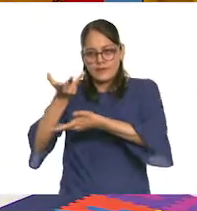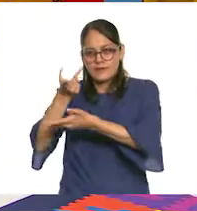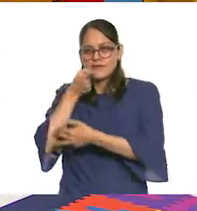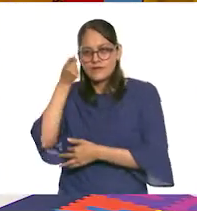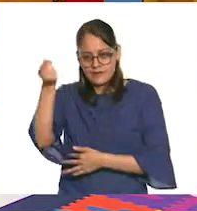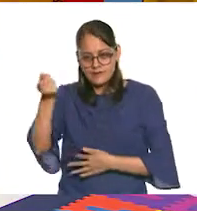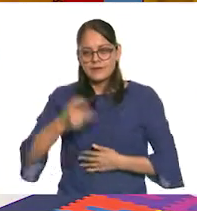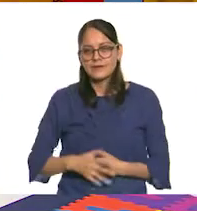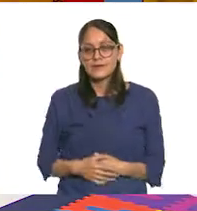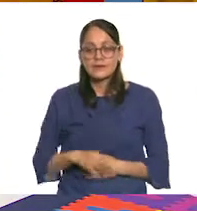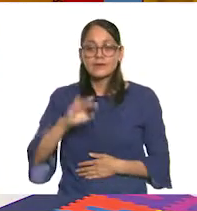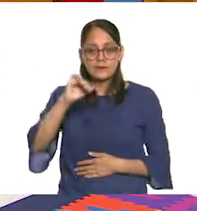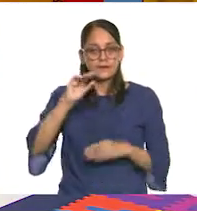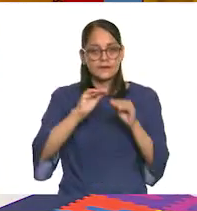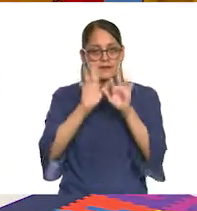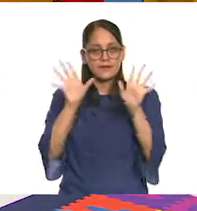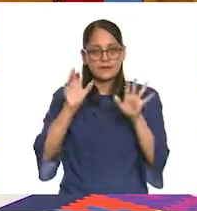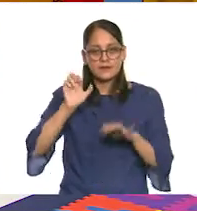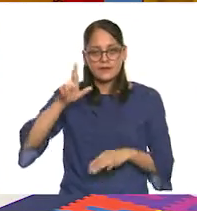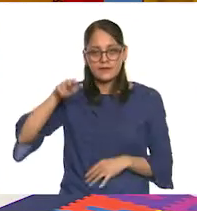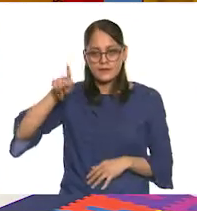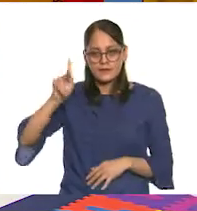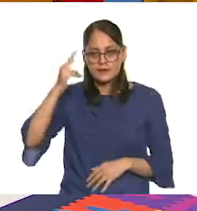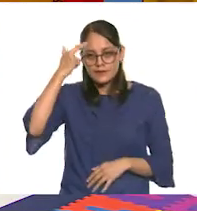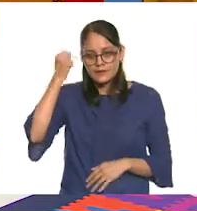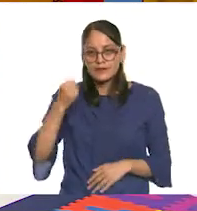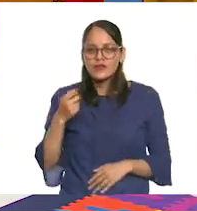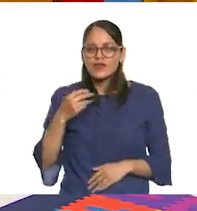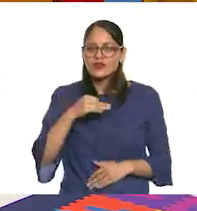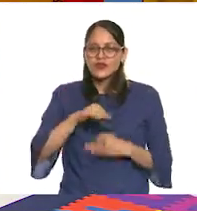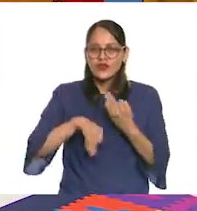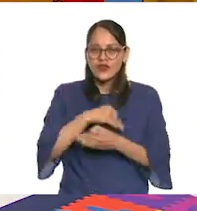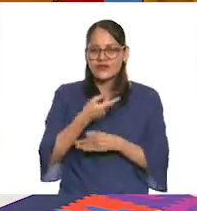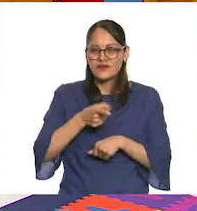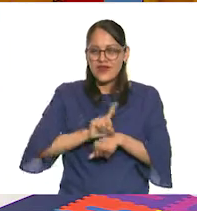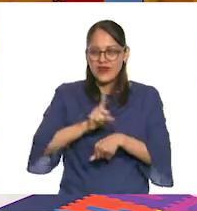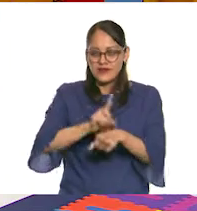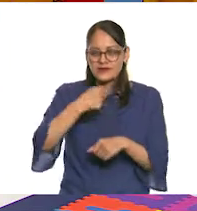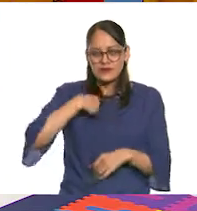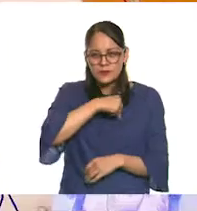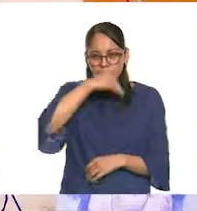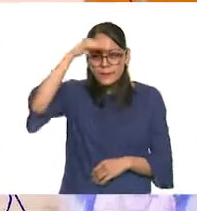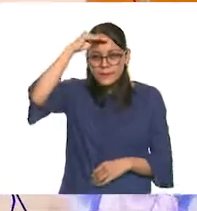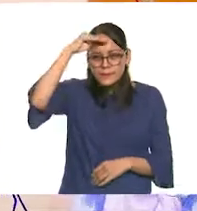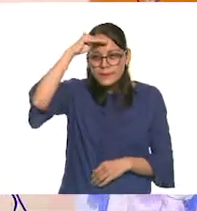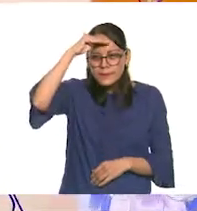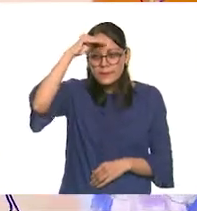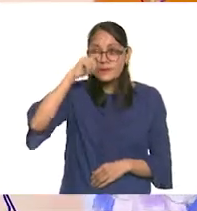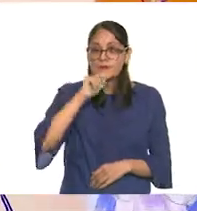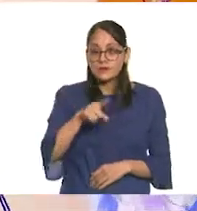Claro, claro que sí, Erick. Y yo creo que todo esto lo pensamos de nuestras mamás y es muy importante